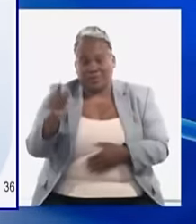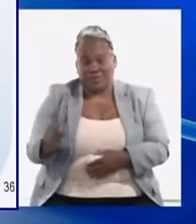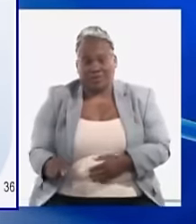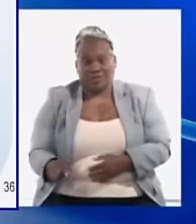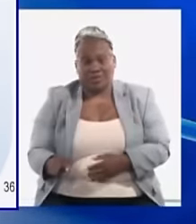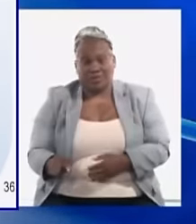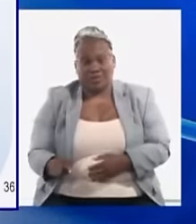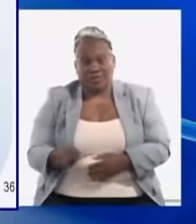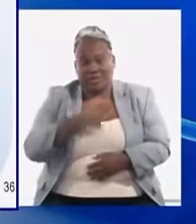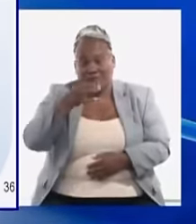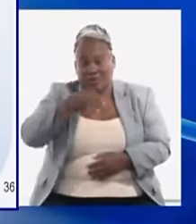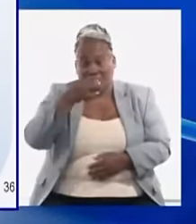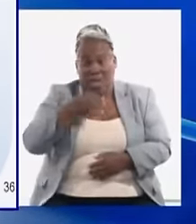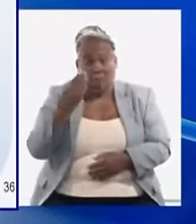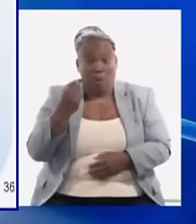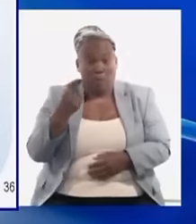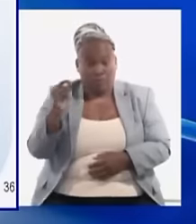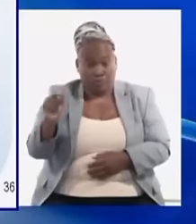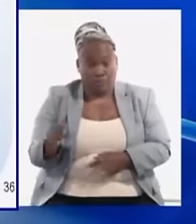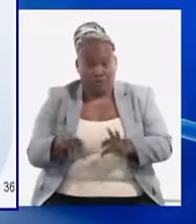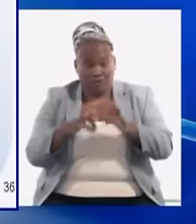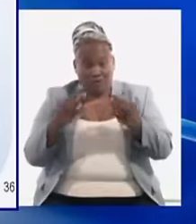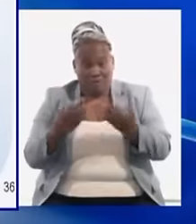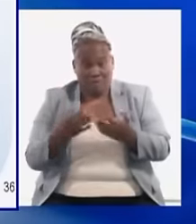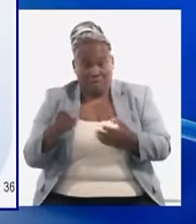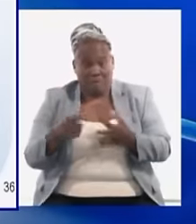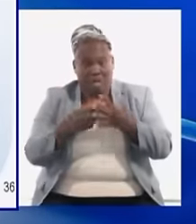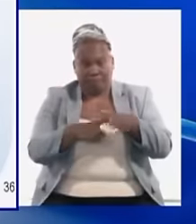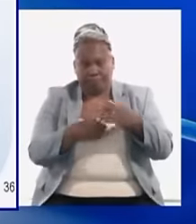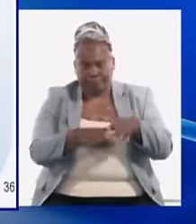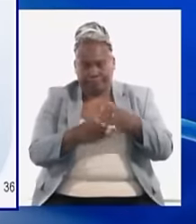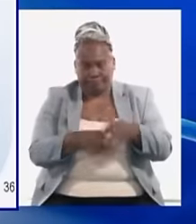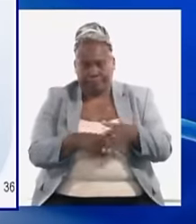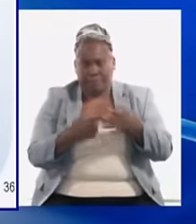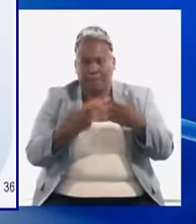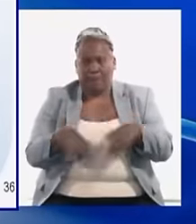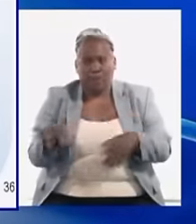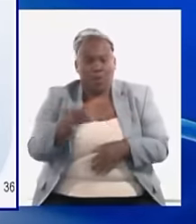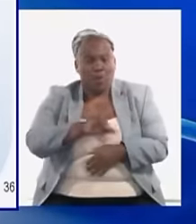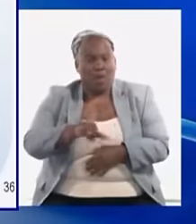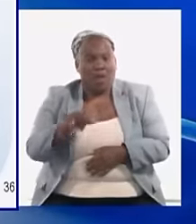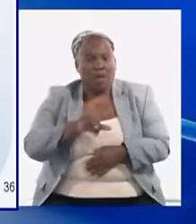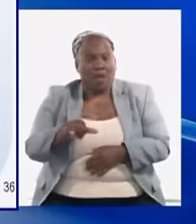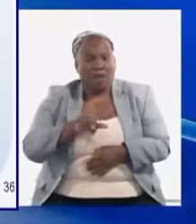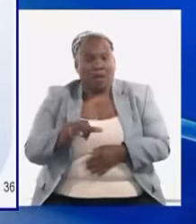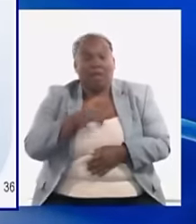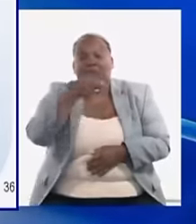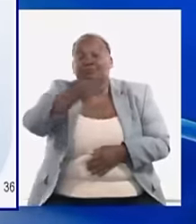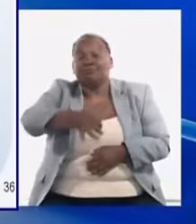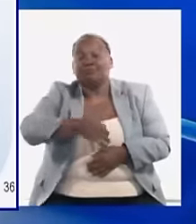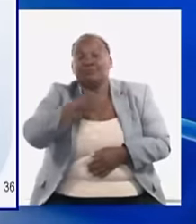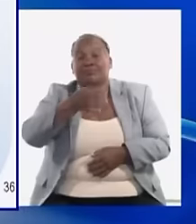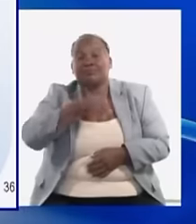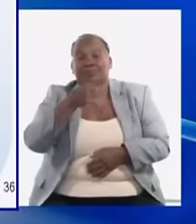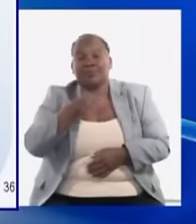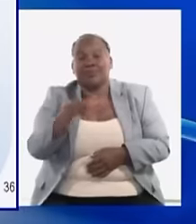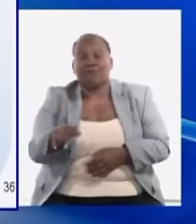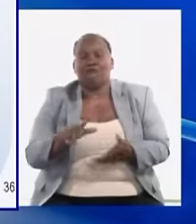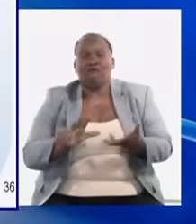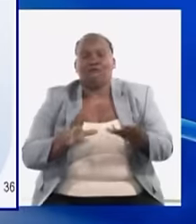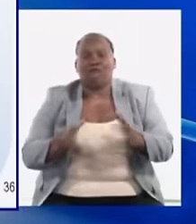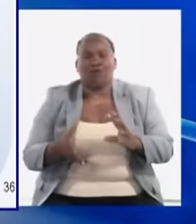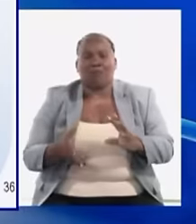hecho hay que decir que muchas personas sus familiares eso lo han resuelto pero también hay que decir que se ha tomado como una vía de